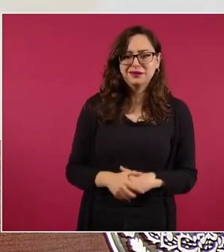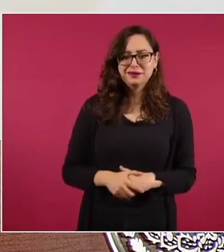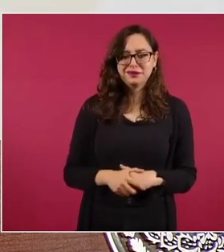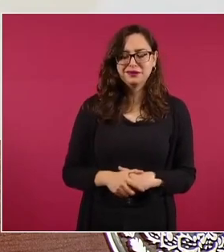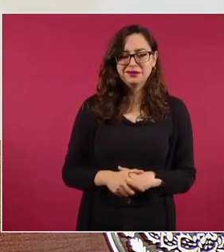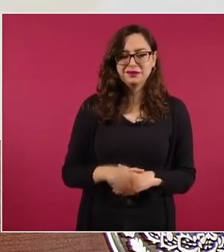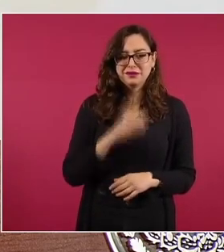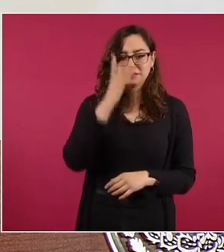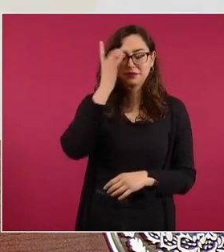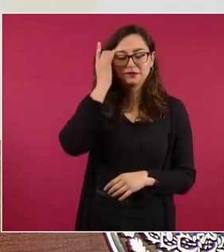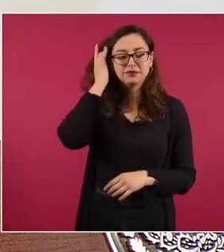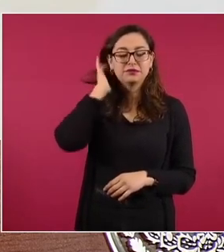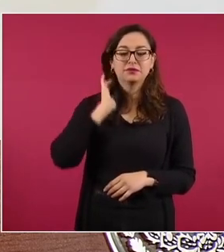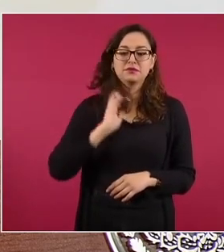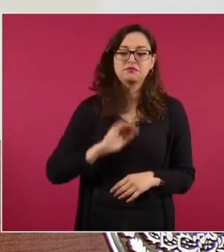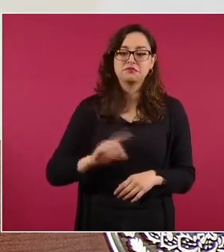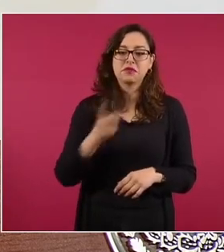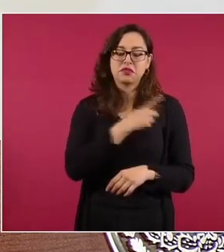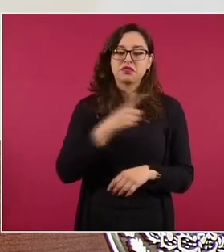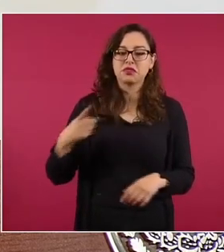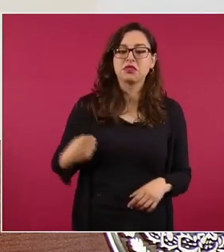me dijeron hay que hacerlo,